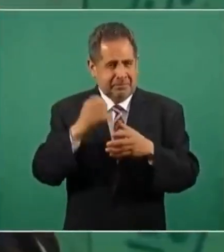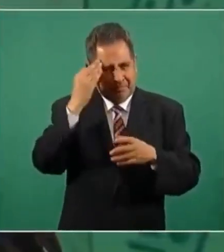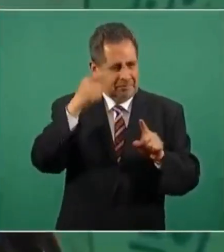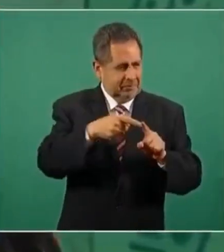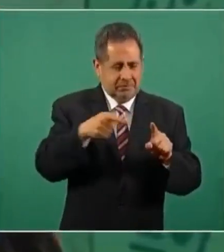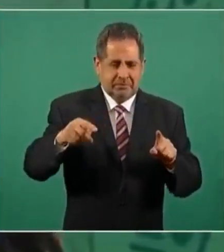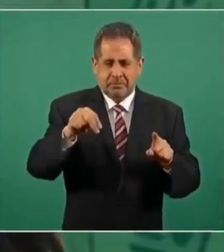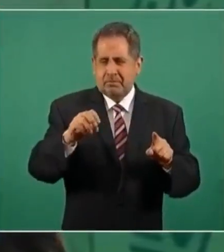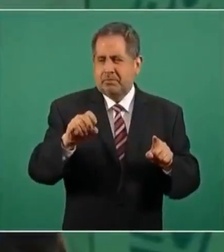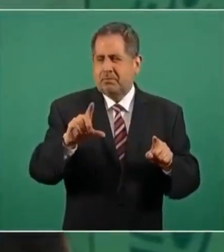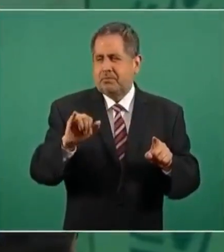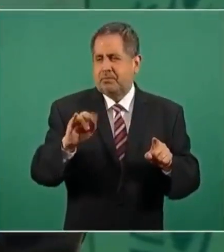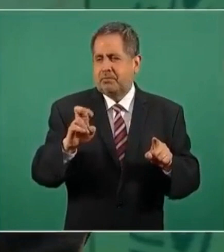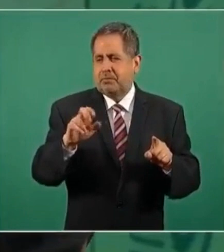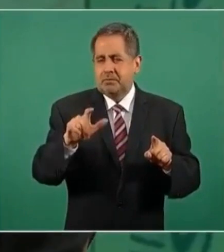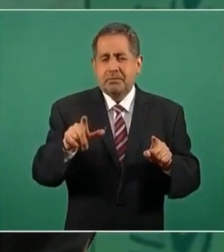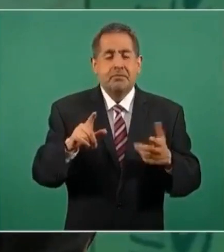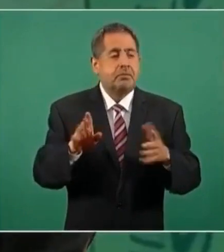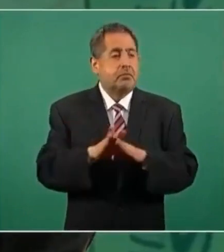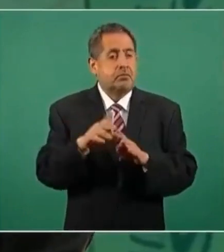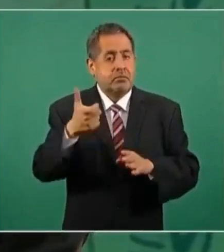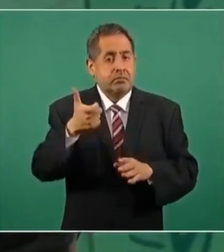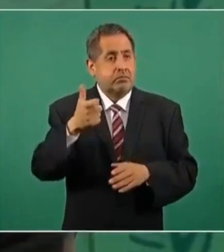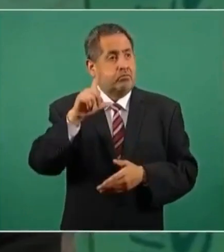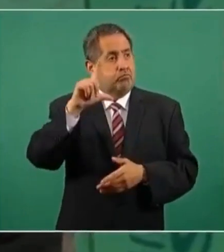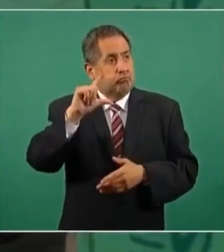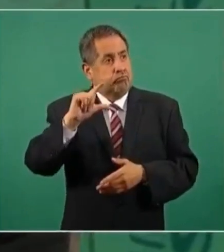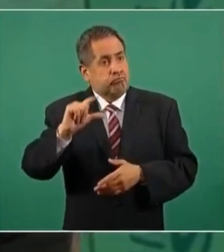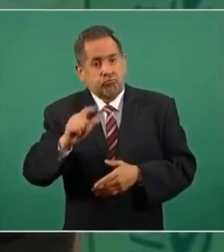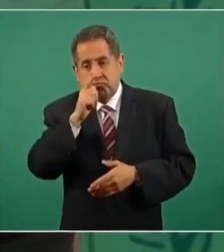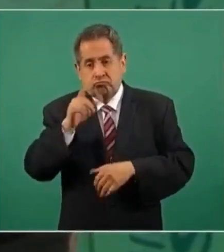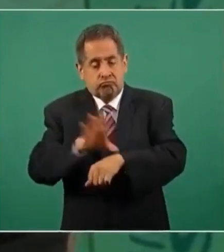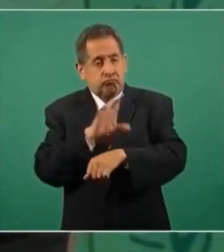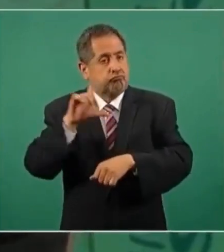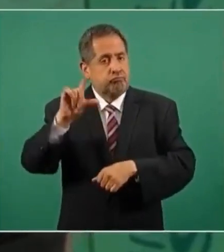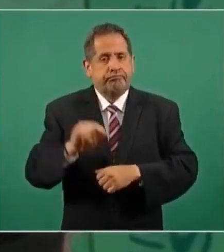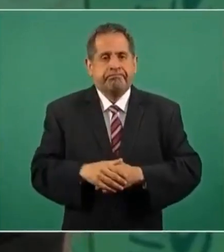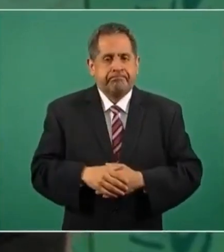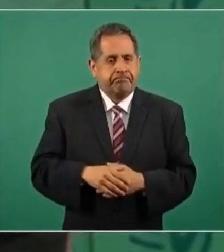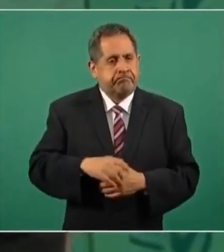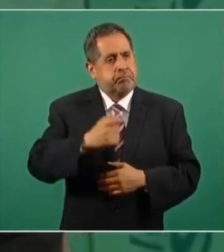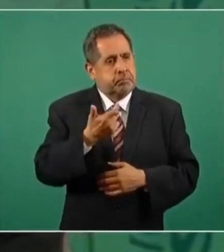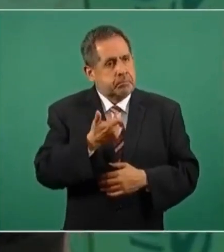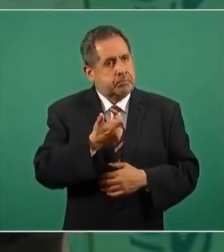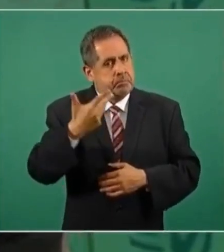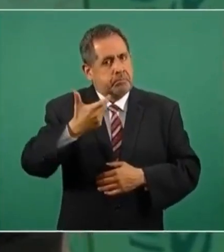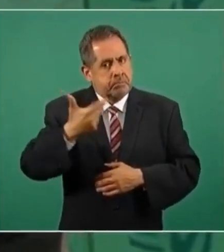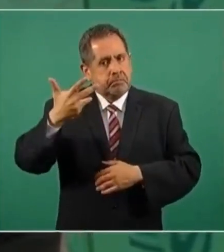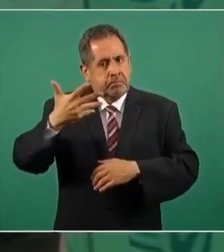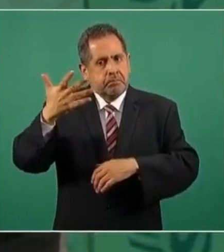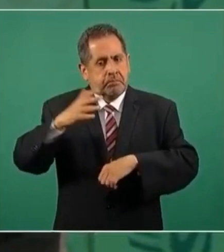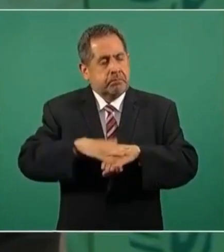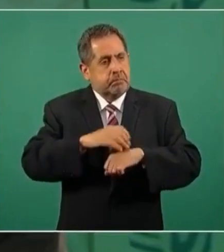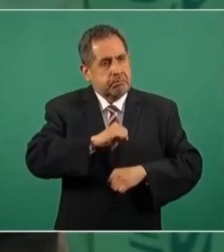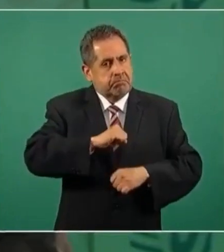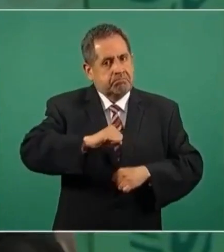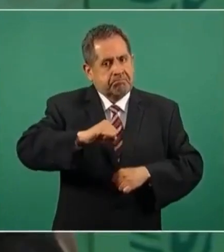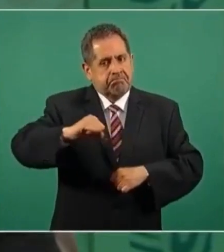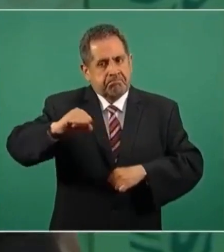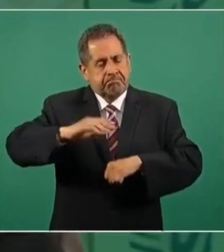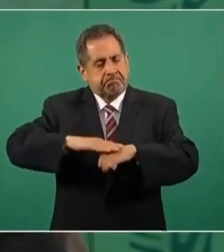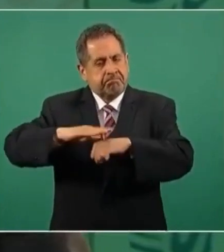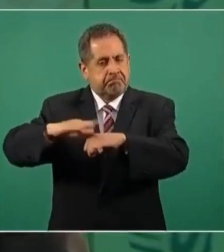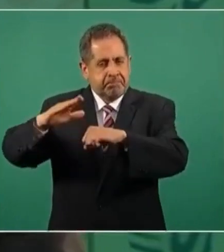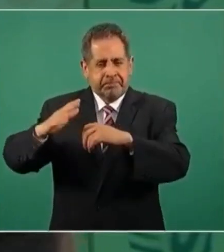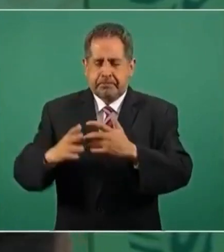en vez de bajar el precio de la luz constantemente aumentaba. Nosotros